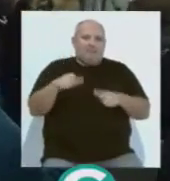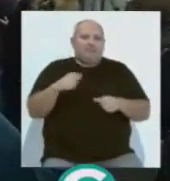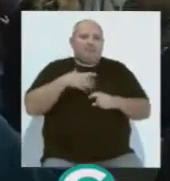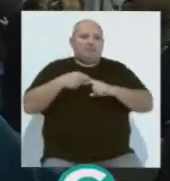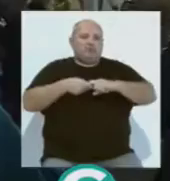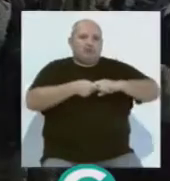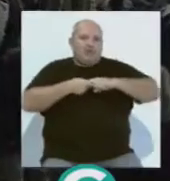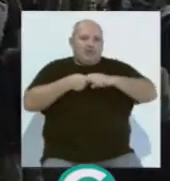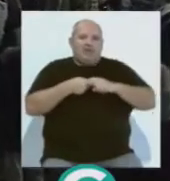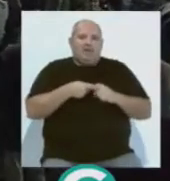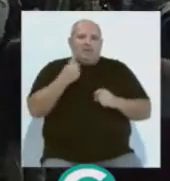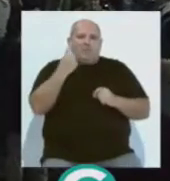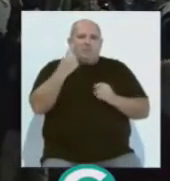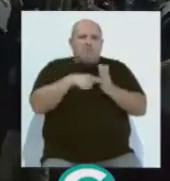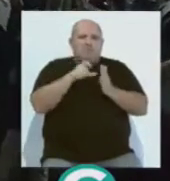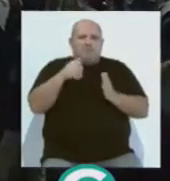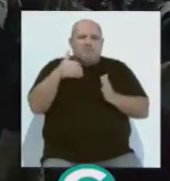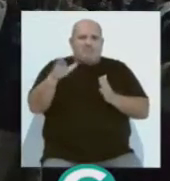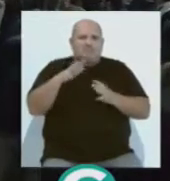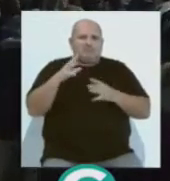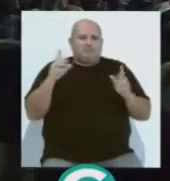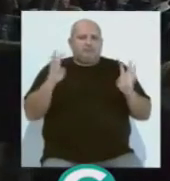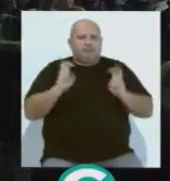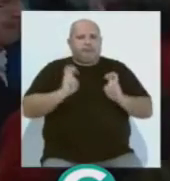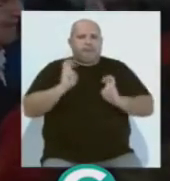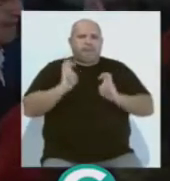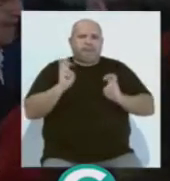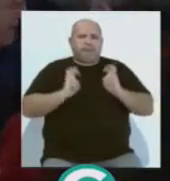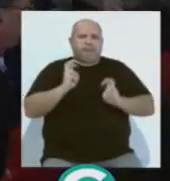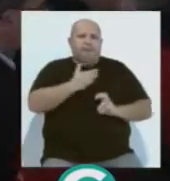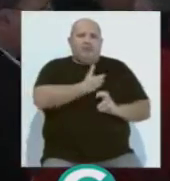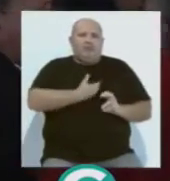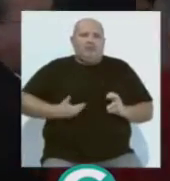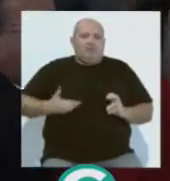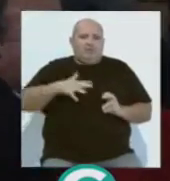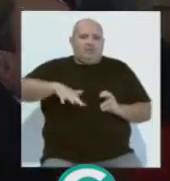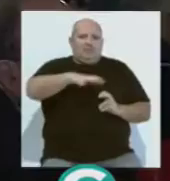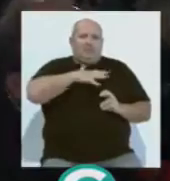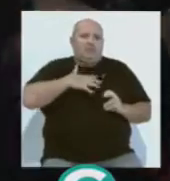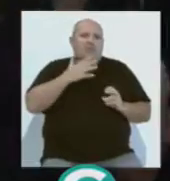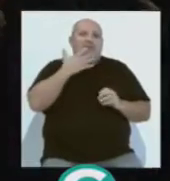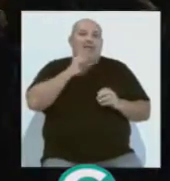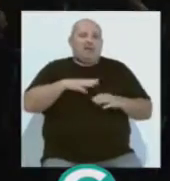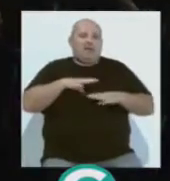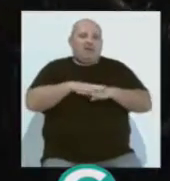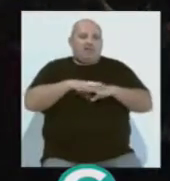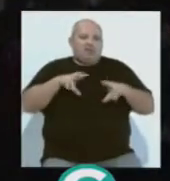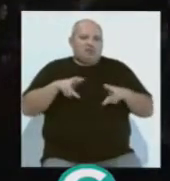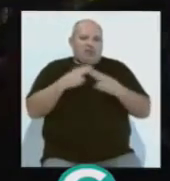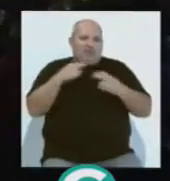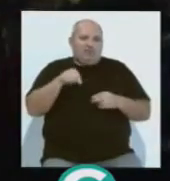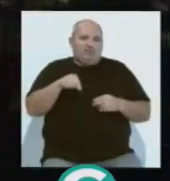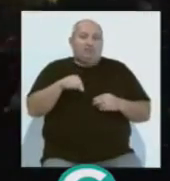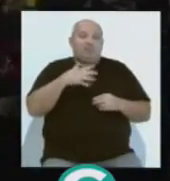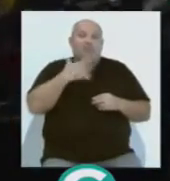solidaria. Más de un millar de personas se fueron concentrando en la Plaza de San Juan de Dios como resultado de una convocatoria a través de las redes sociales